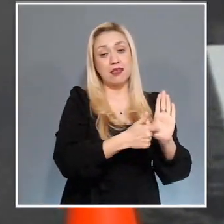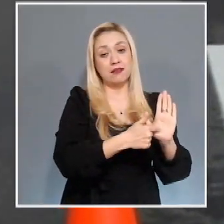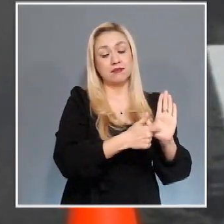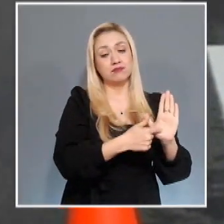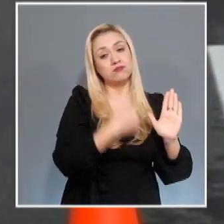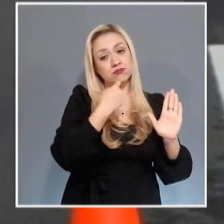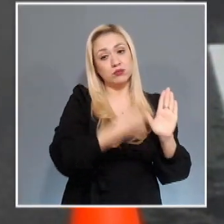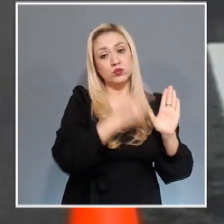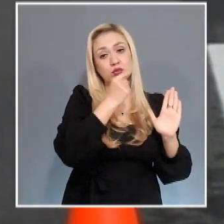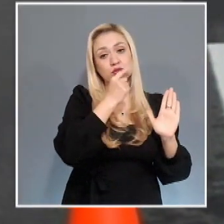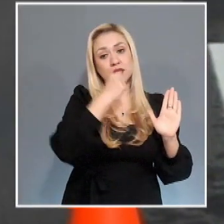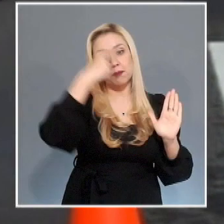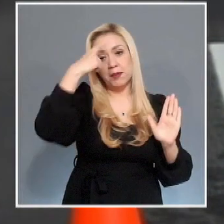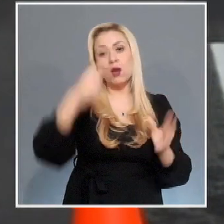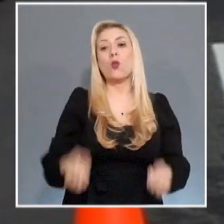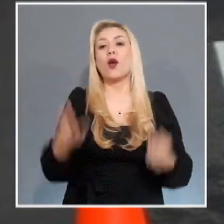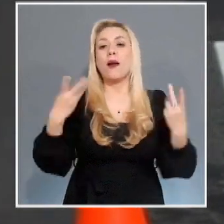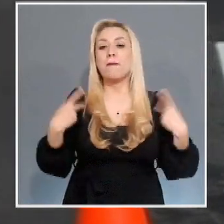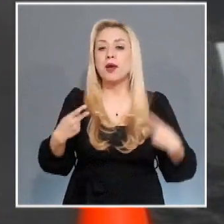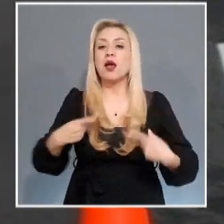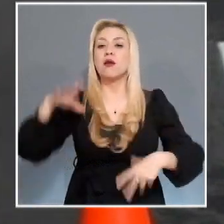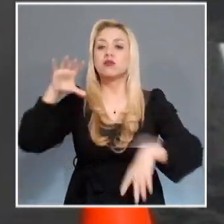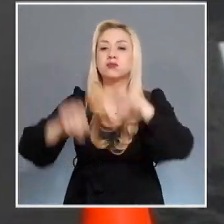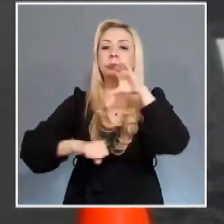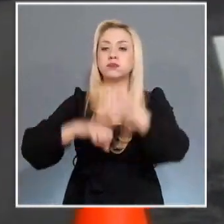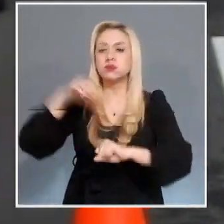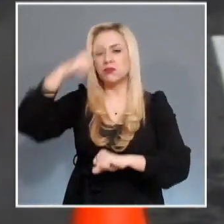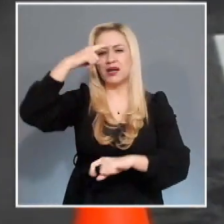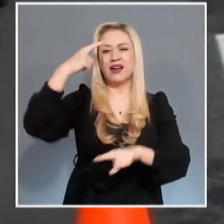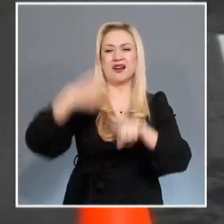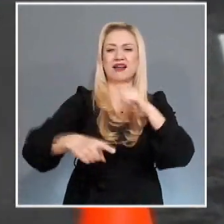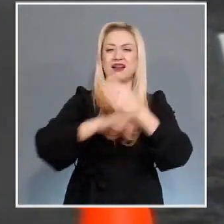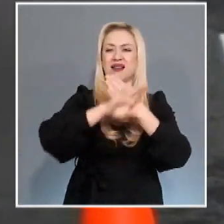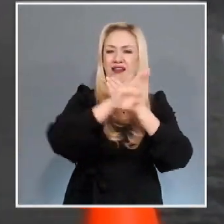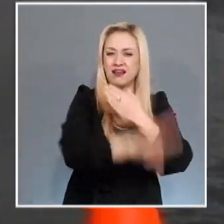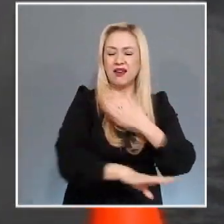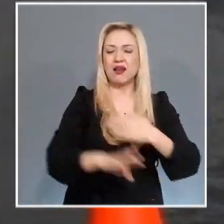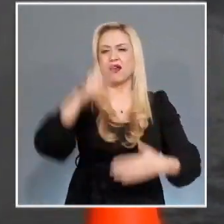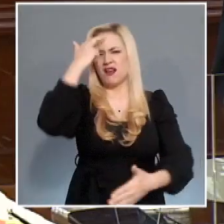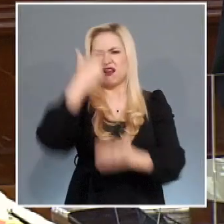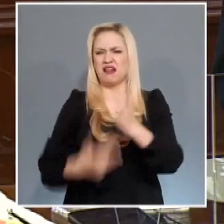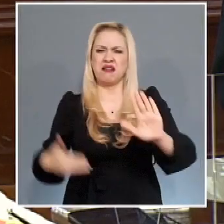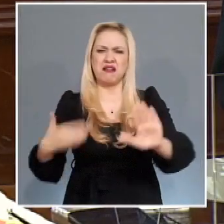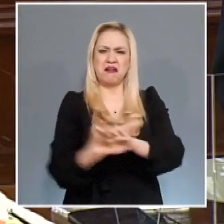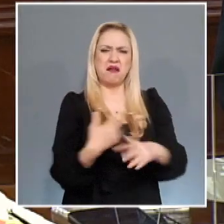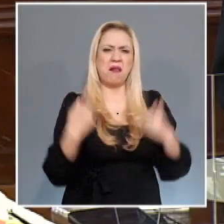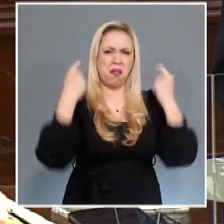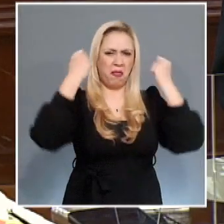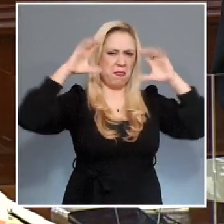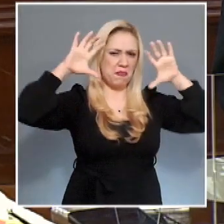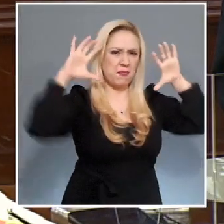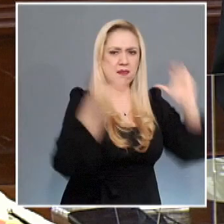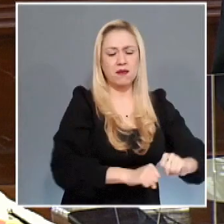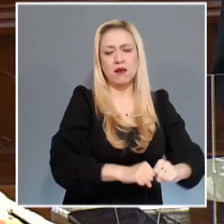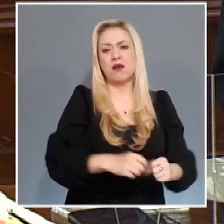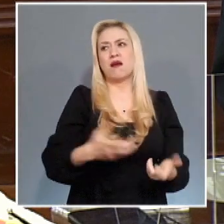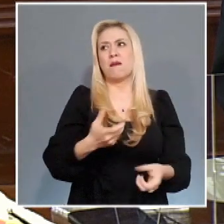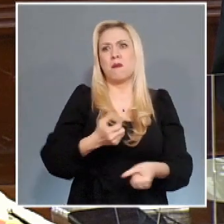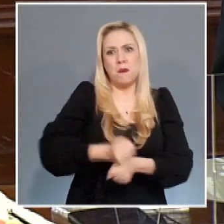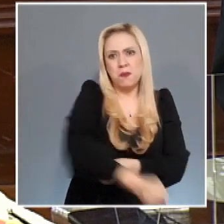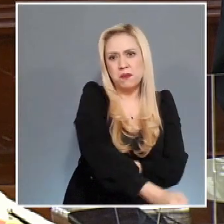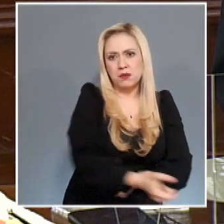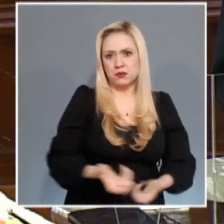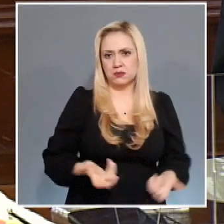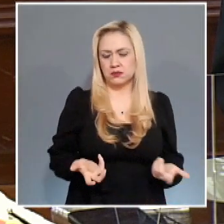pretende prevenir la violación de los derechos humanos de la persona detenida. La interpretación correcta del quinto